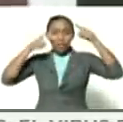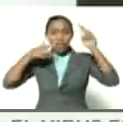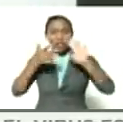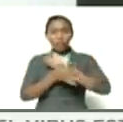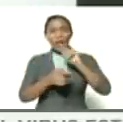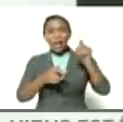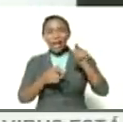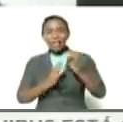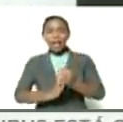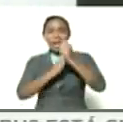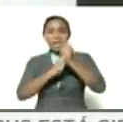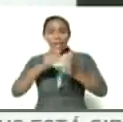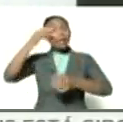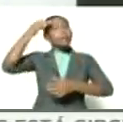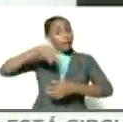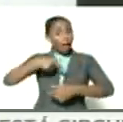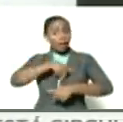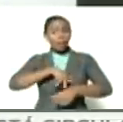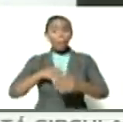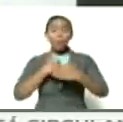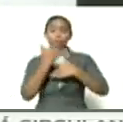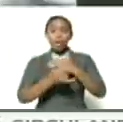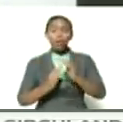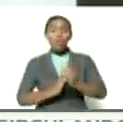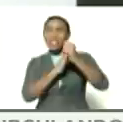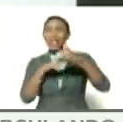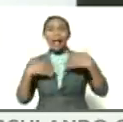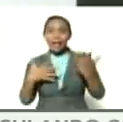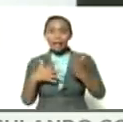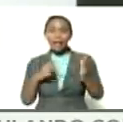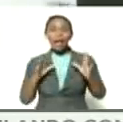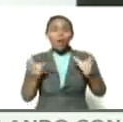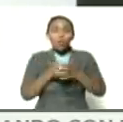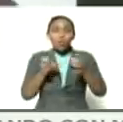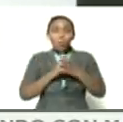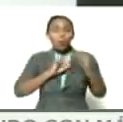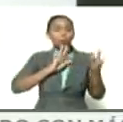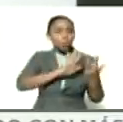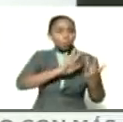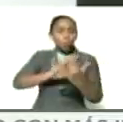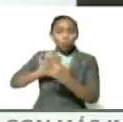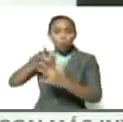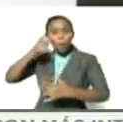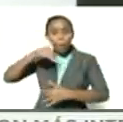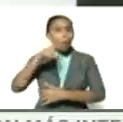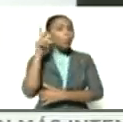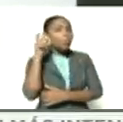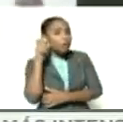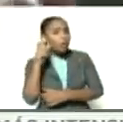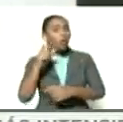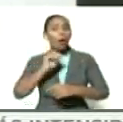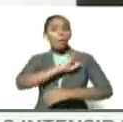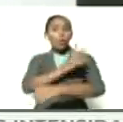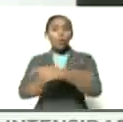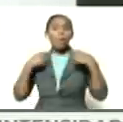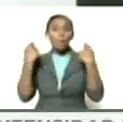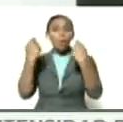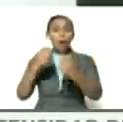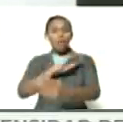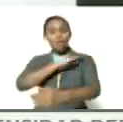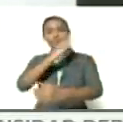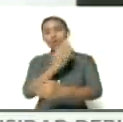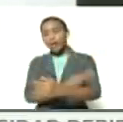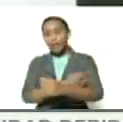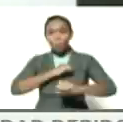líder que cree en este proyecto que tiene que ser un líder en colectivo, un líder con el pueblo, escuchando siempre al poder popular, fortaleciendo